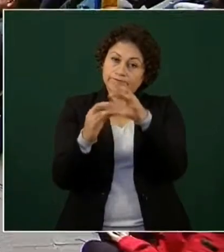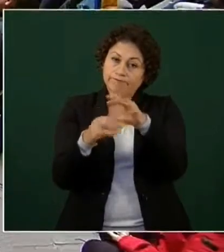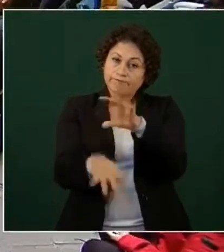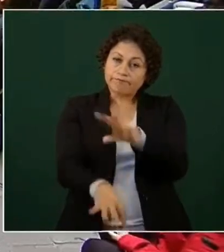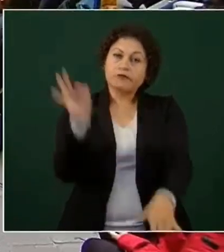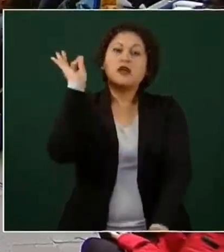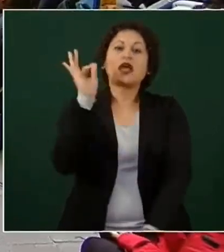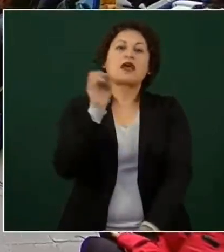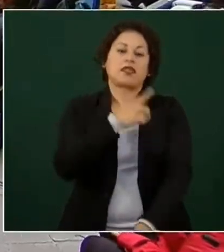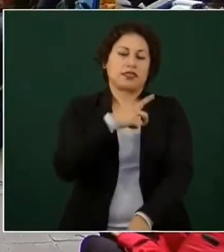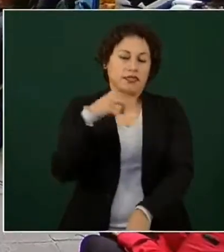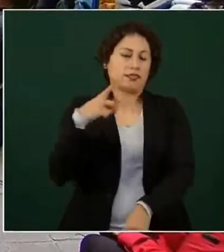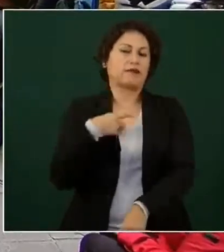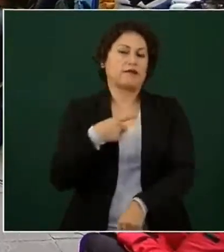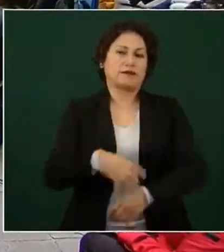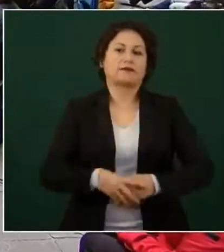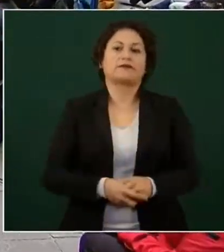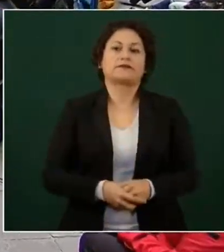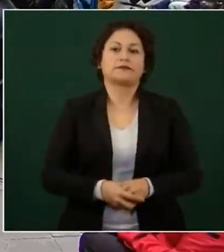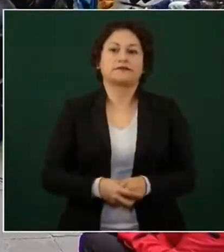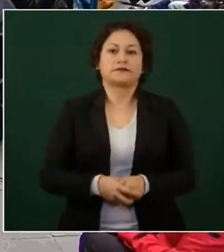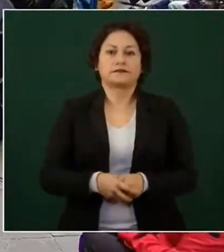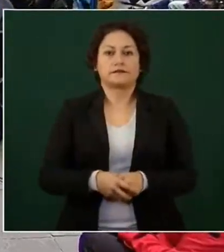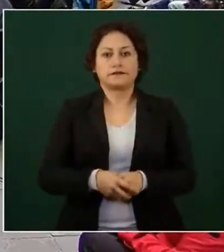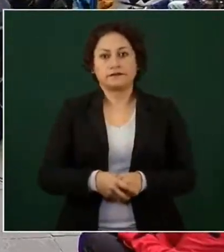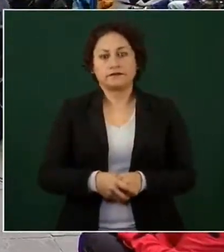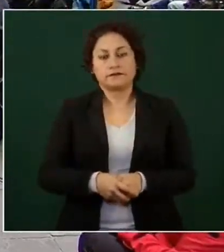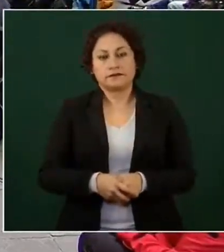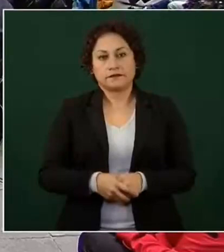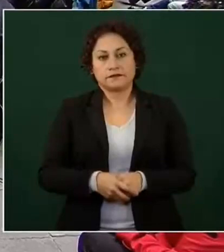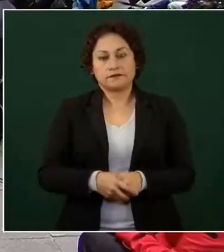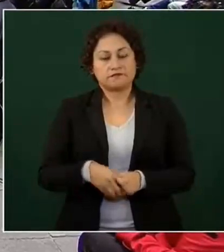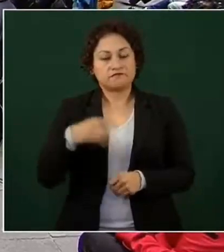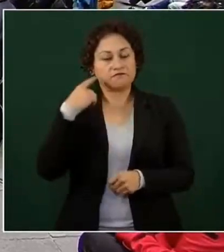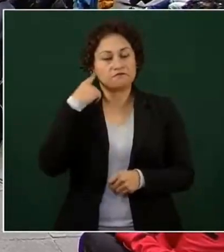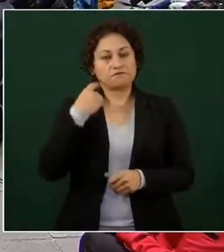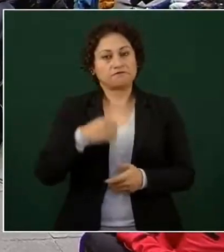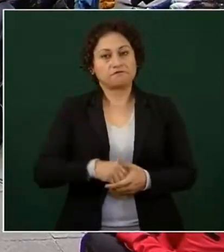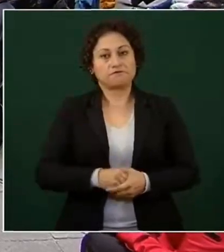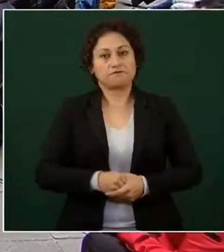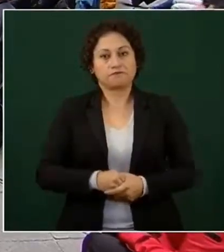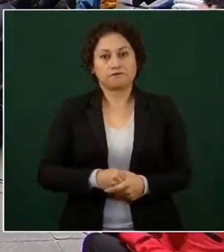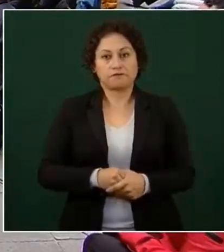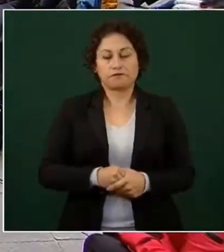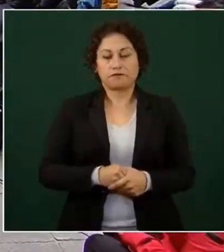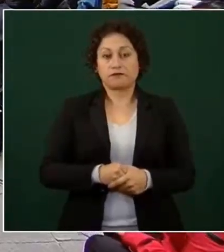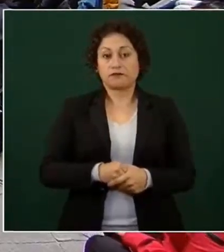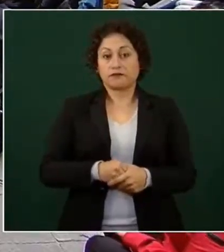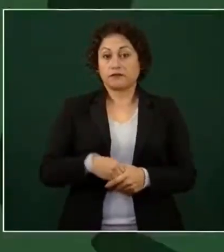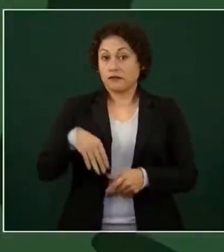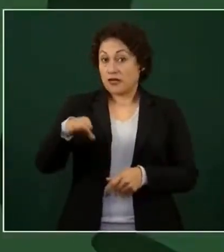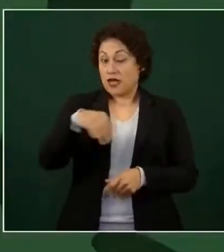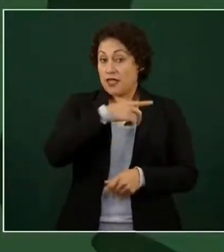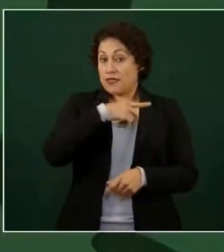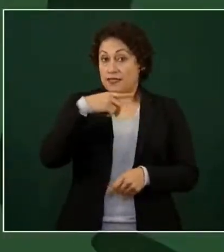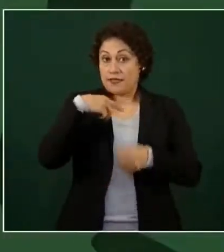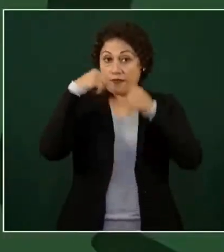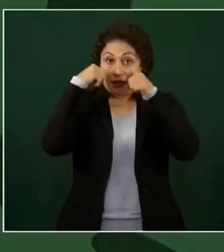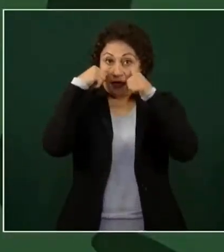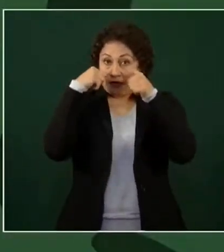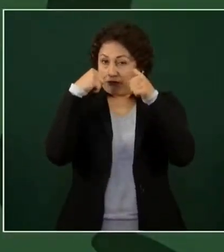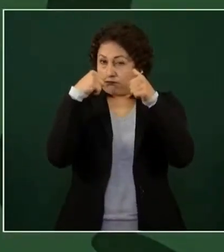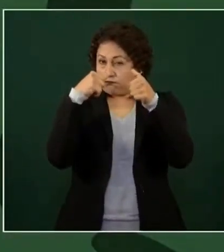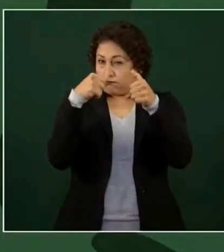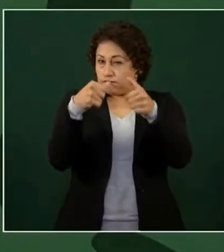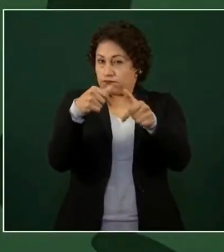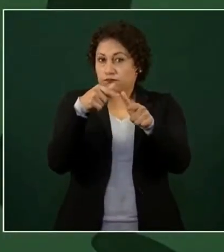Presidente. ¿Cuál es el tipo de acción de cara a las elecciones de 2024? Hay que estar muy pendientes. ¿Cuál es de de